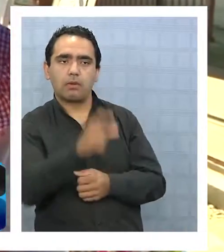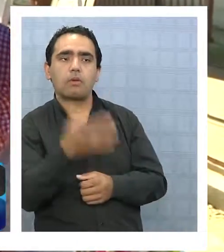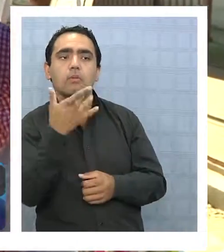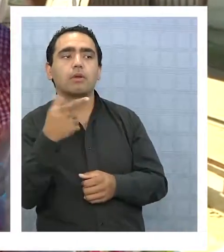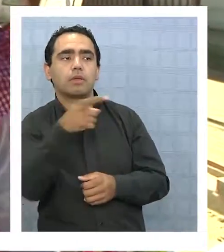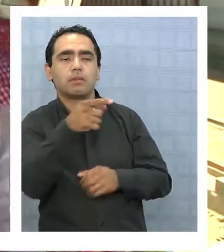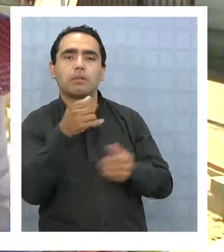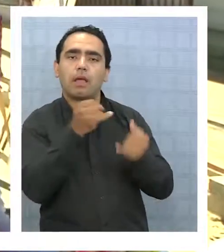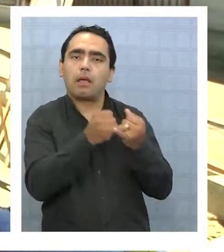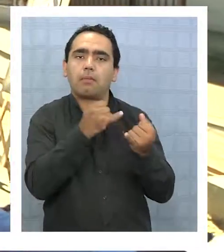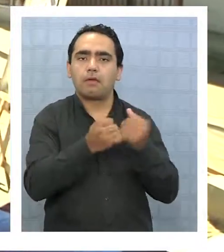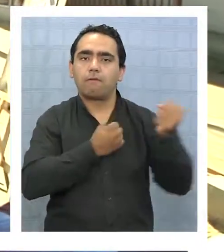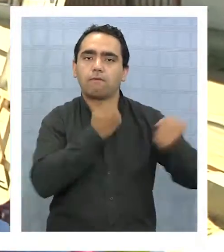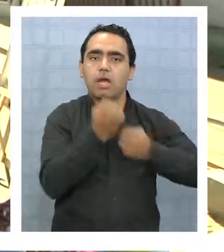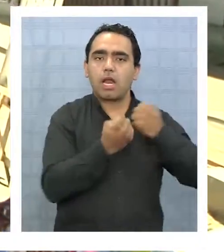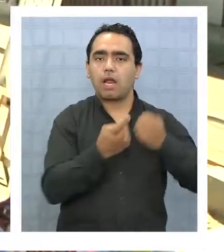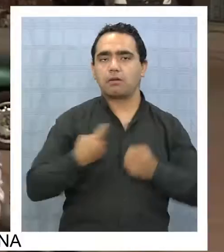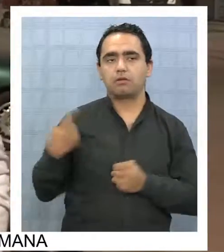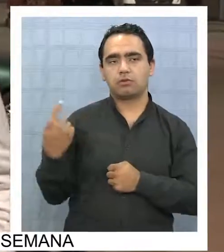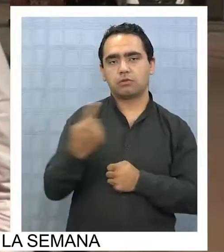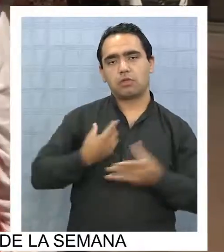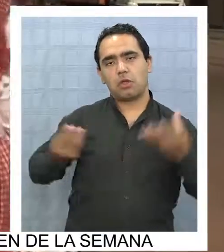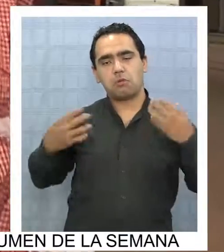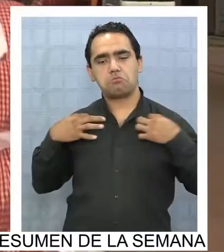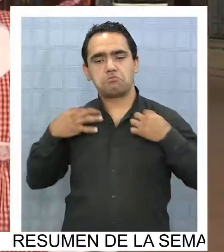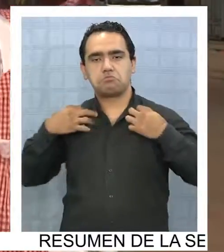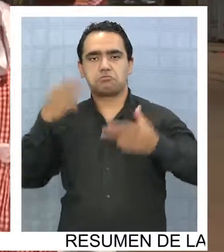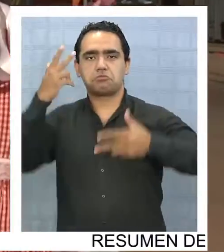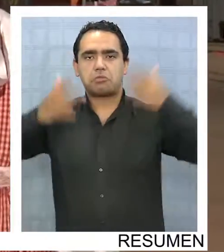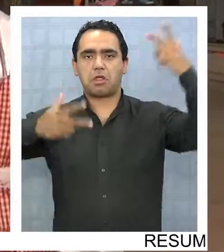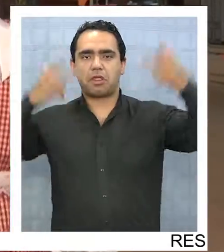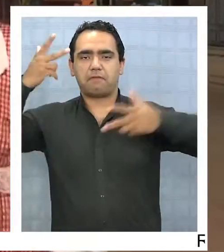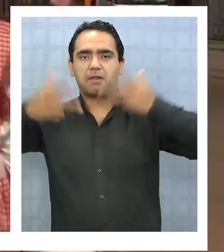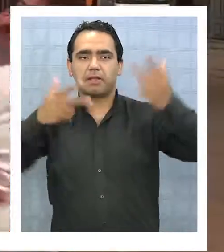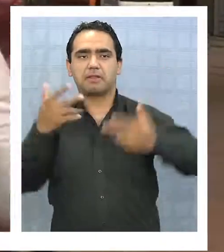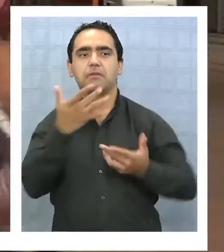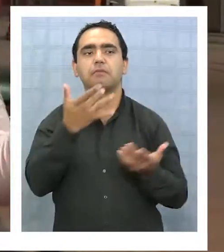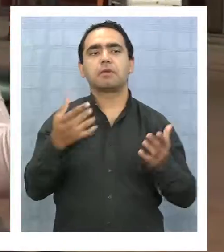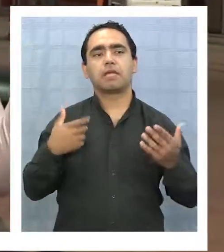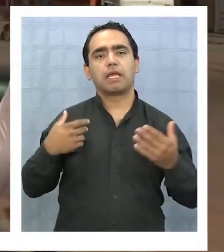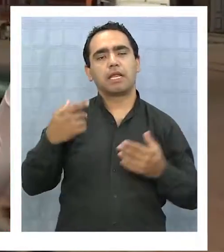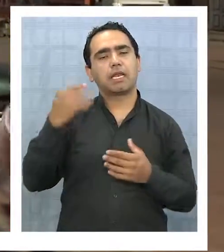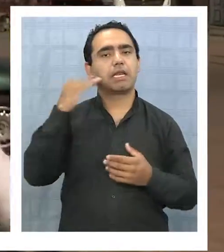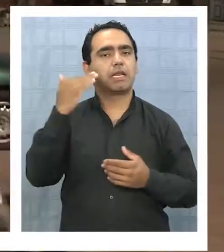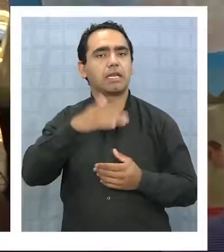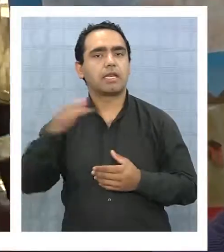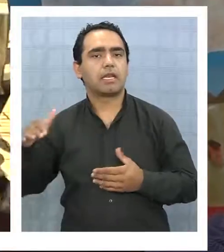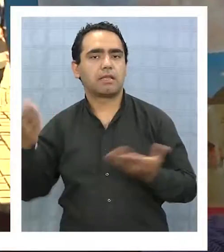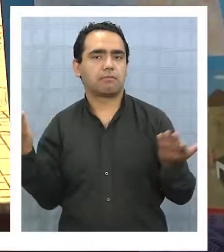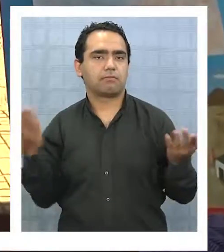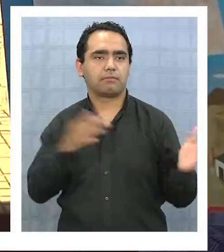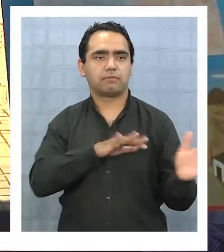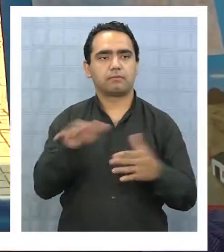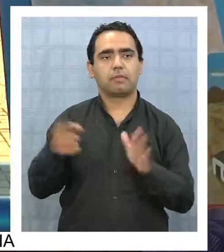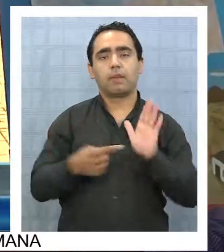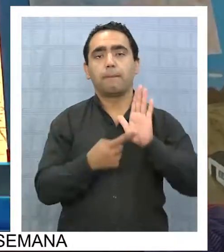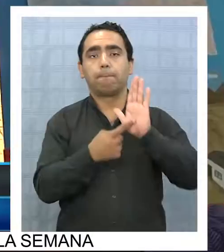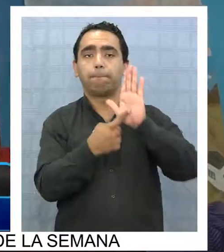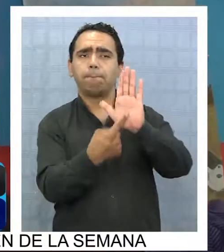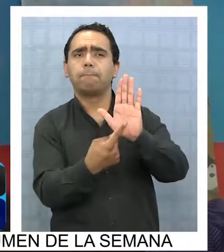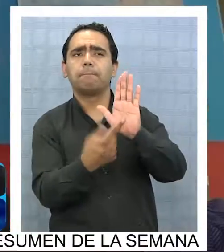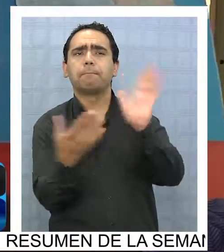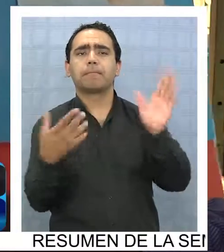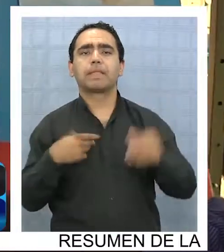amigo bailarón y nosotros estamos disfrazadas para los niños que mandamos como robos. Nuestra muestra consiste